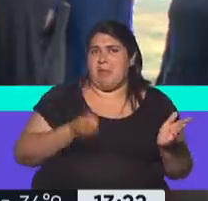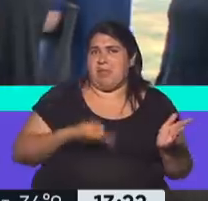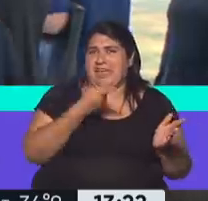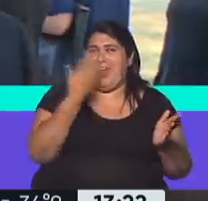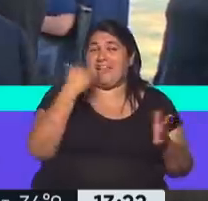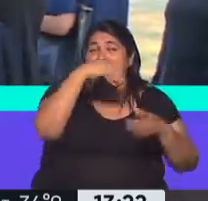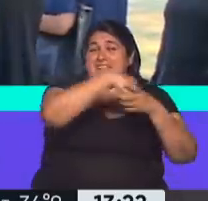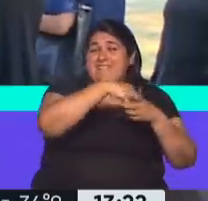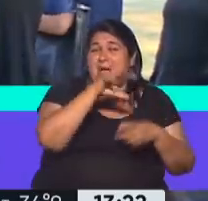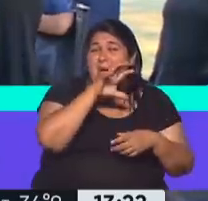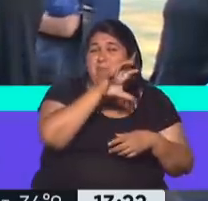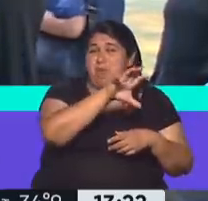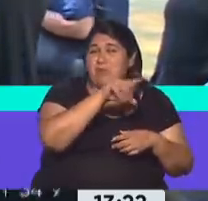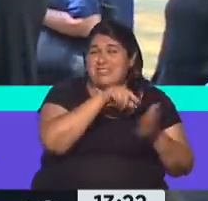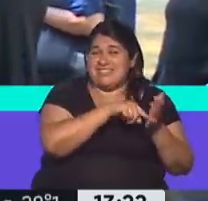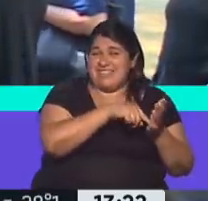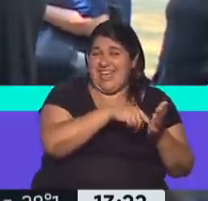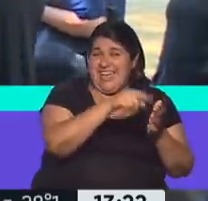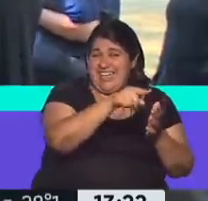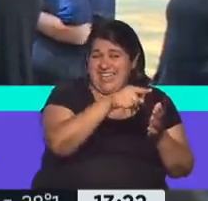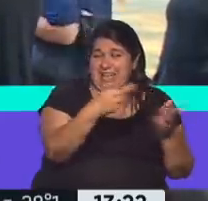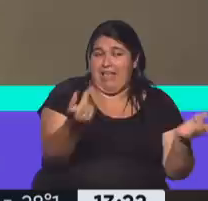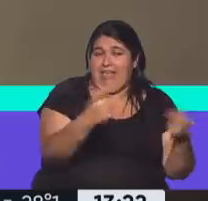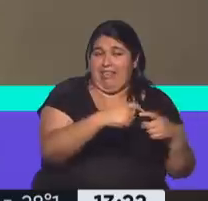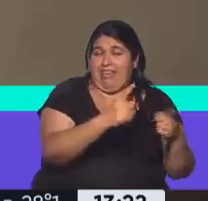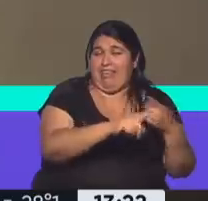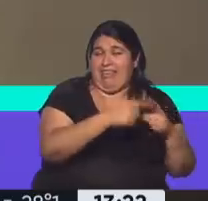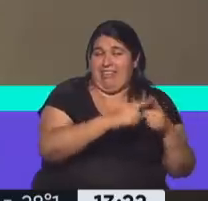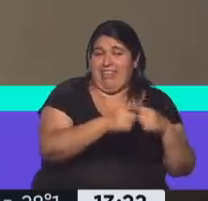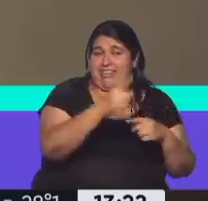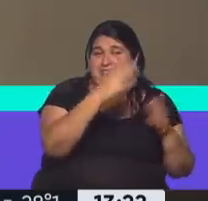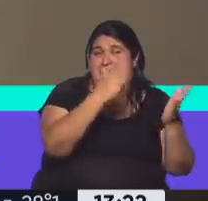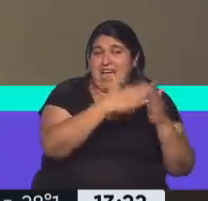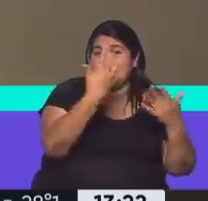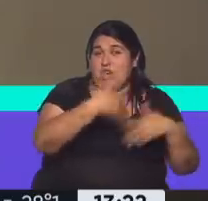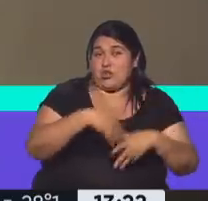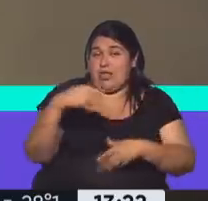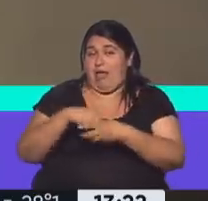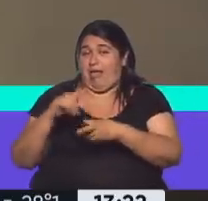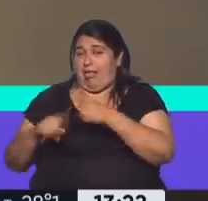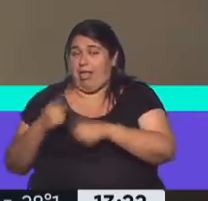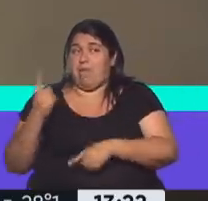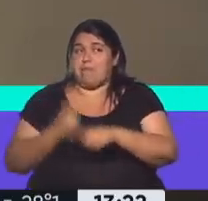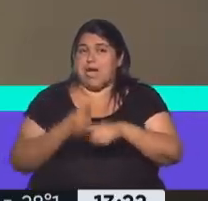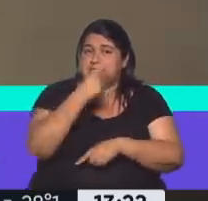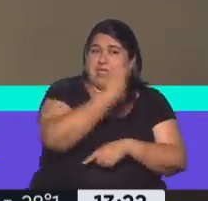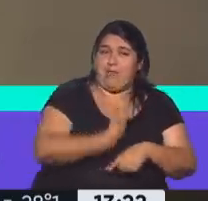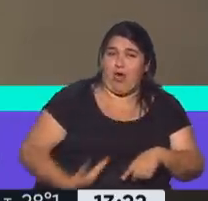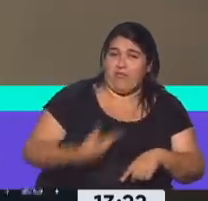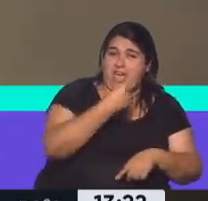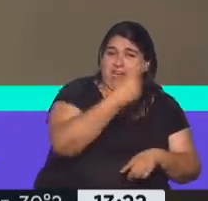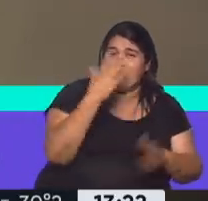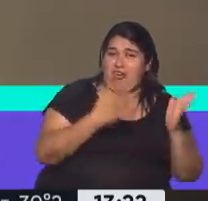provincia una réplica de esa mesa judicial que funcionaba en Casa Rosada. No conozco las pruebas que han acumulado,